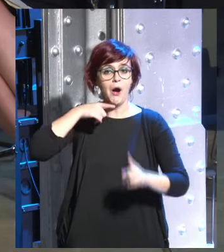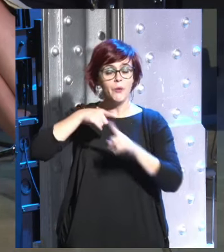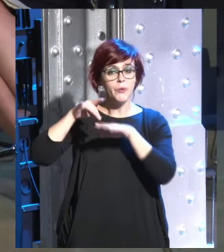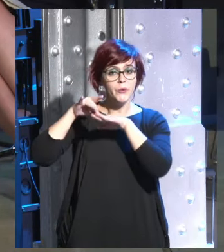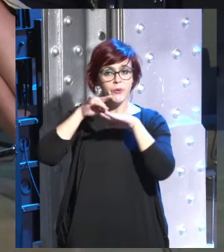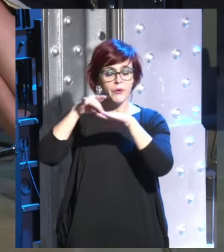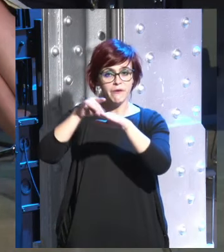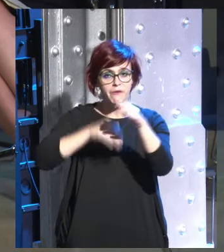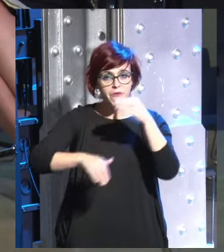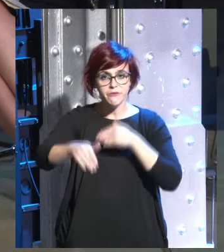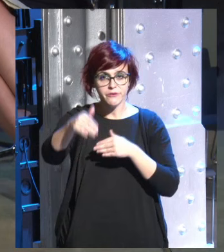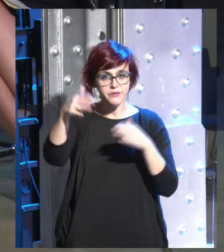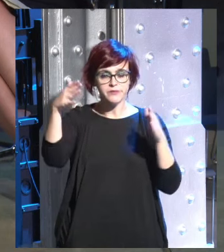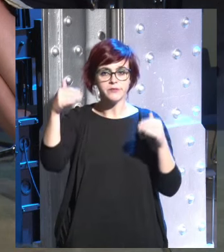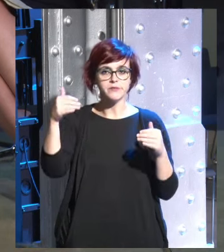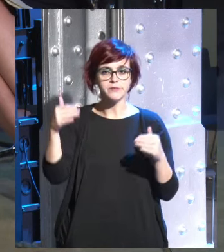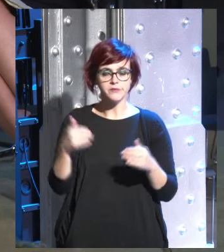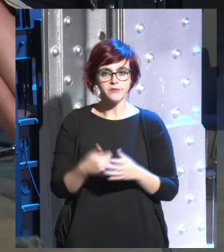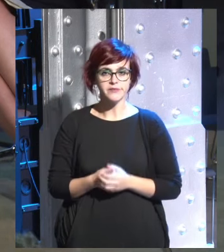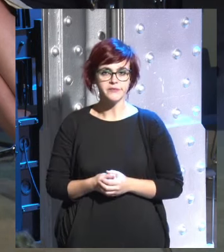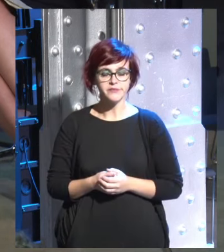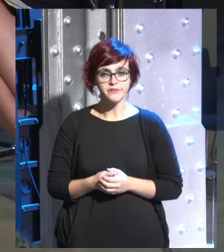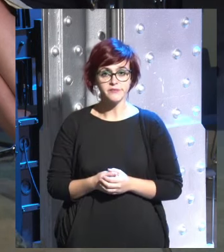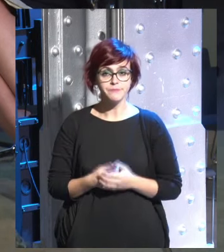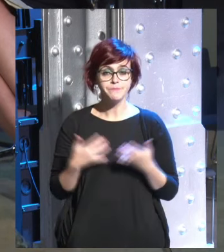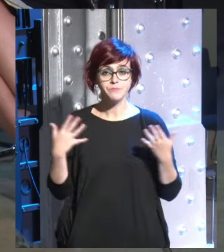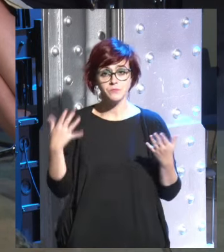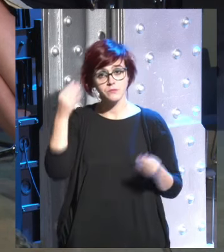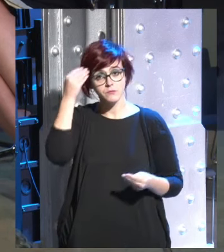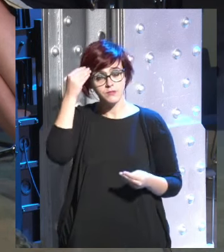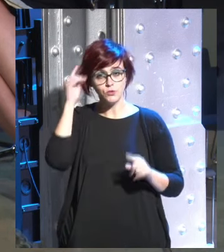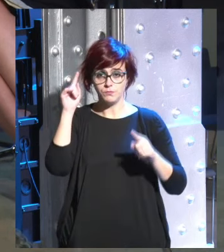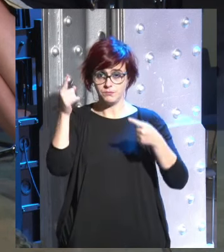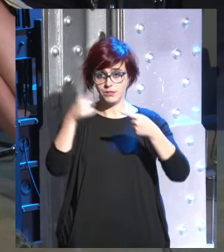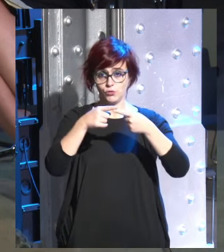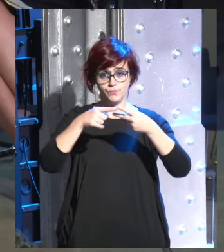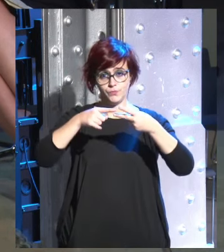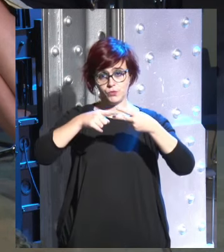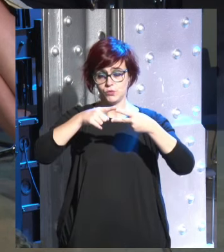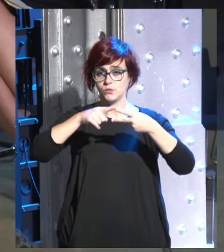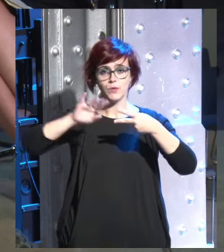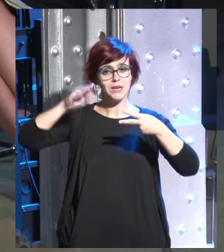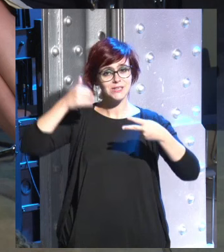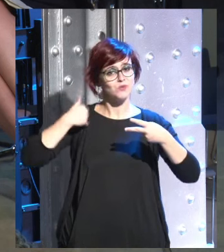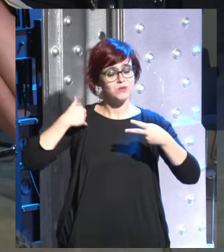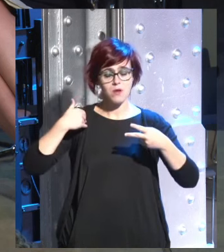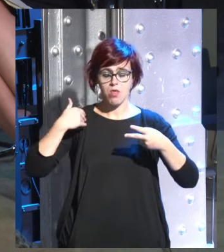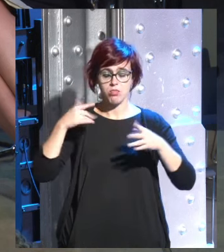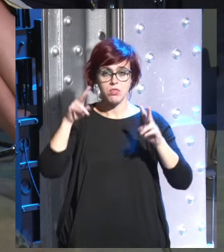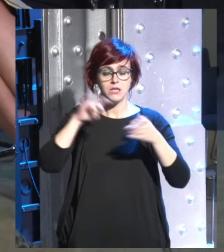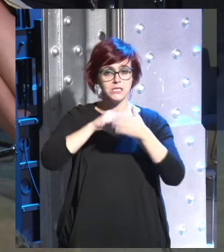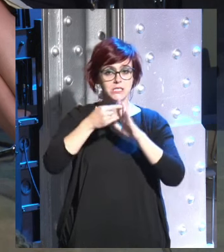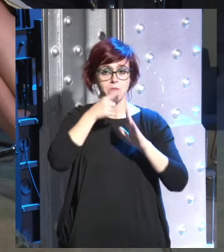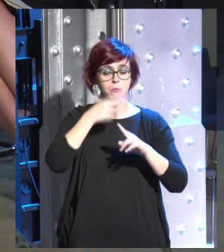dirigir el futuro de la raza humana y yo creo que esta es la primera y mayor responsabilidad del sistema político